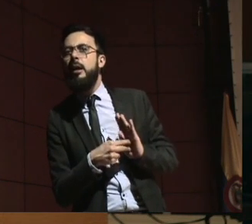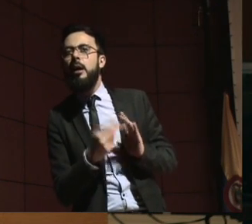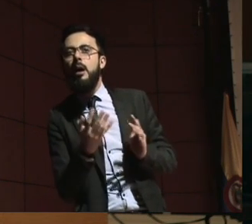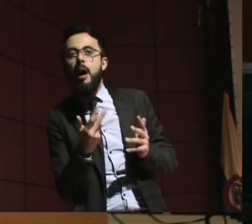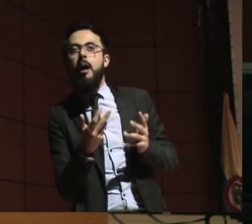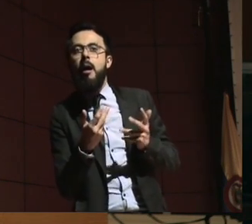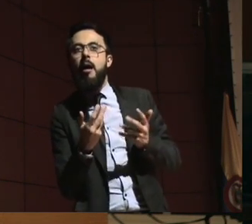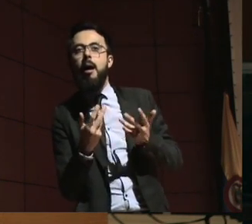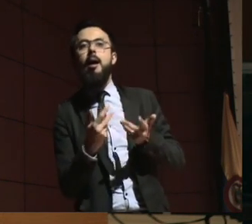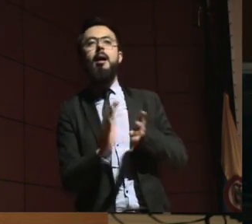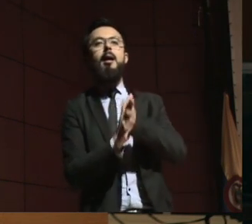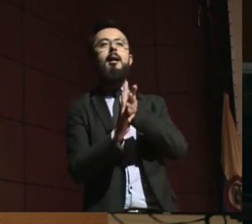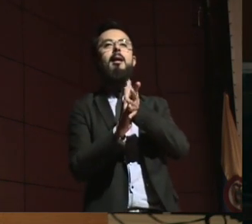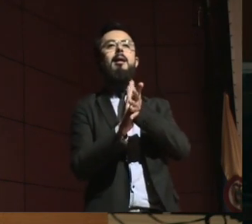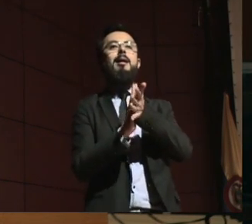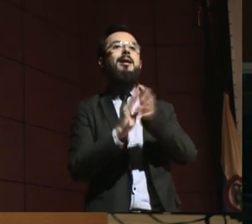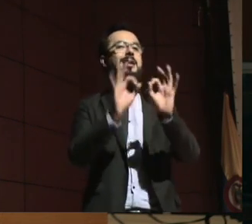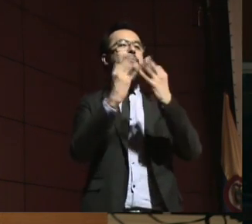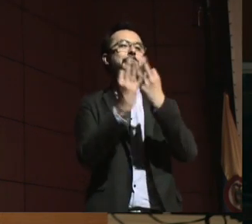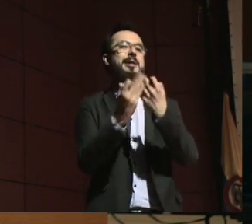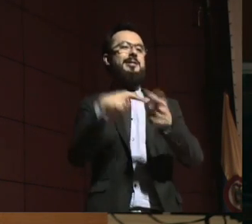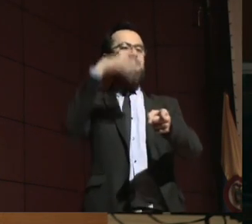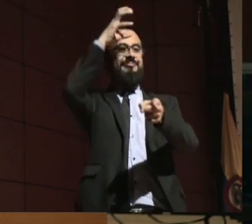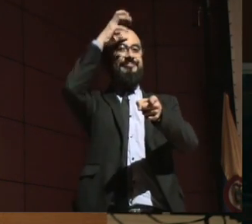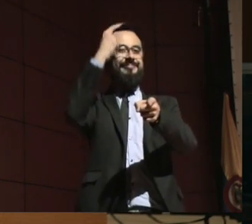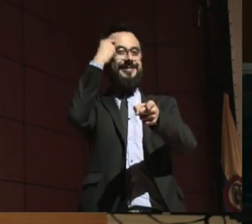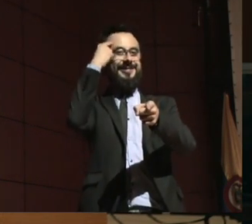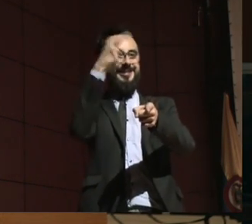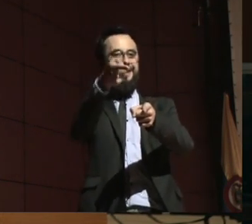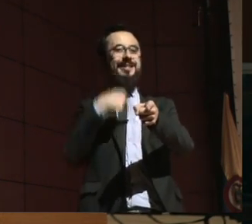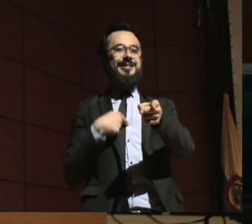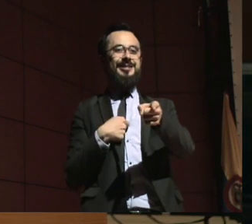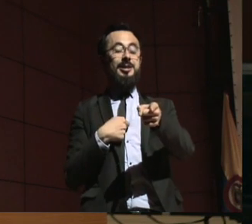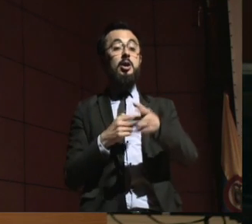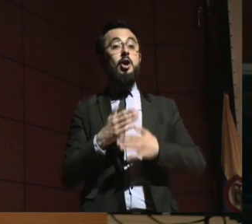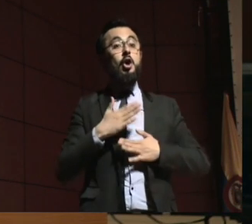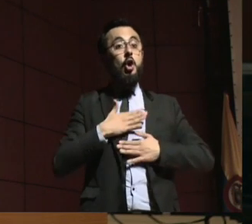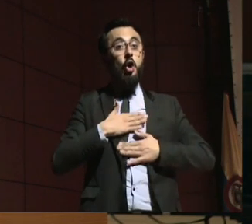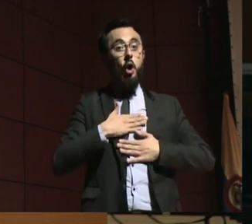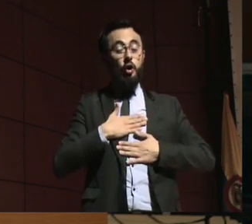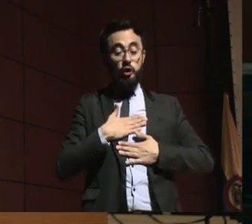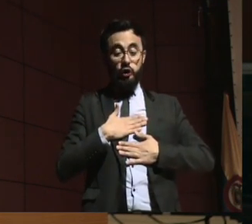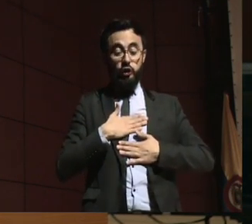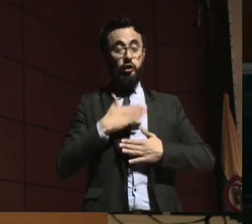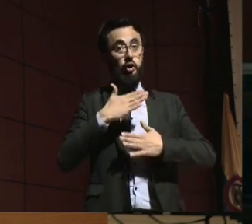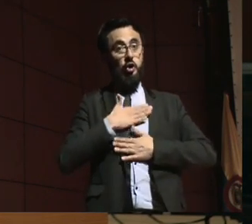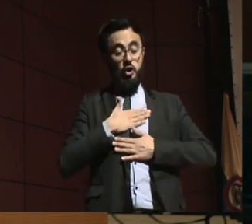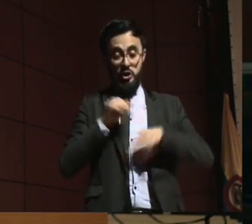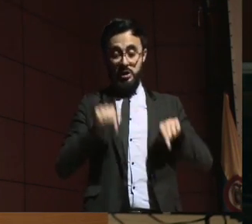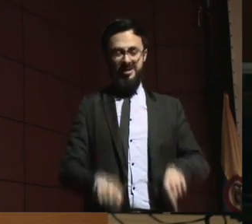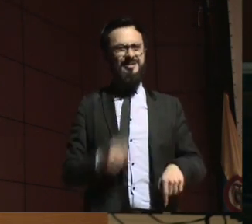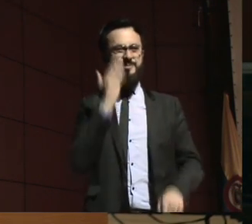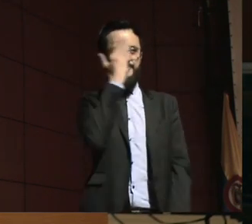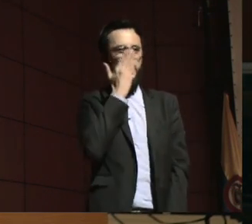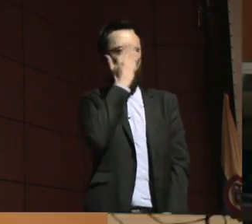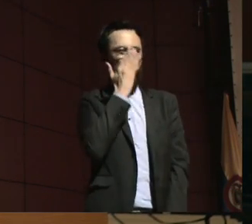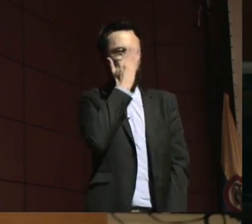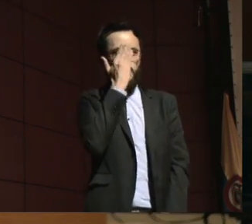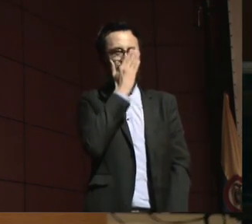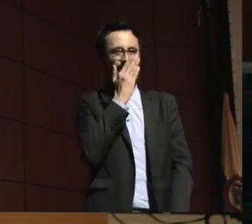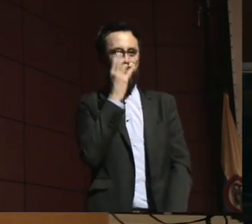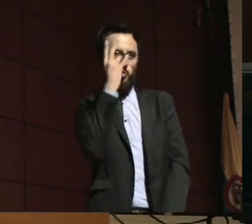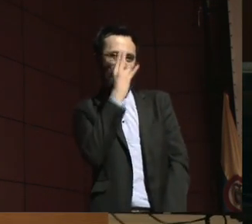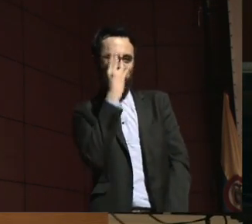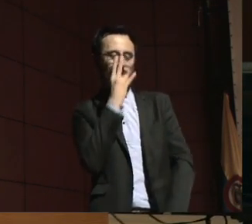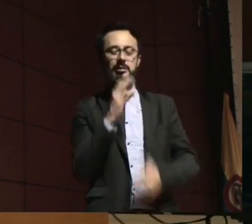a los otros. Nosotros, en el piloto que estamos adelantando, mucho de lo que queremos es mostrarle a la familia cómo ella